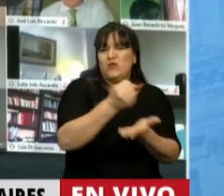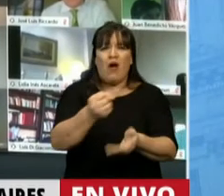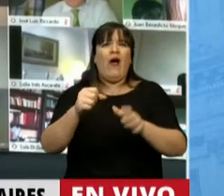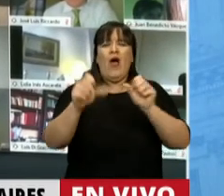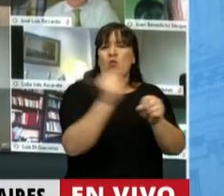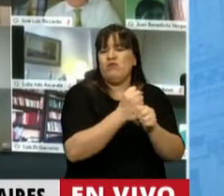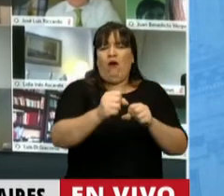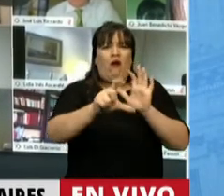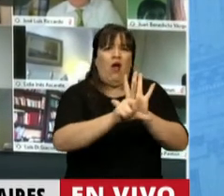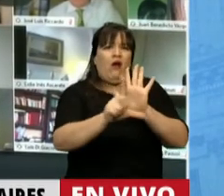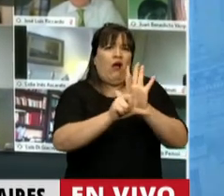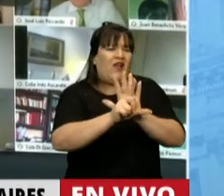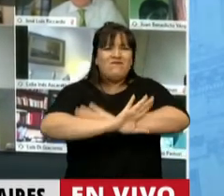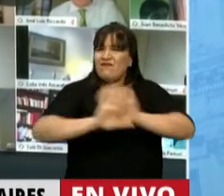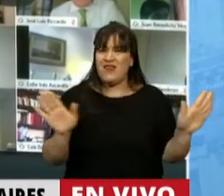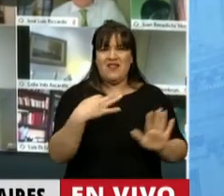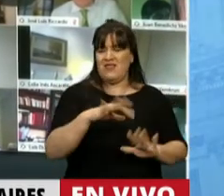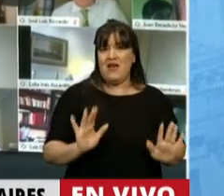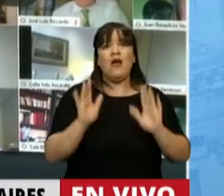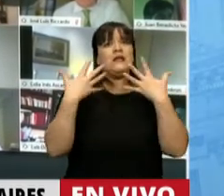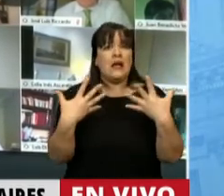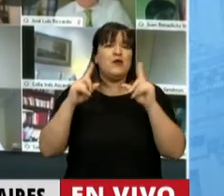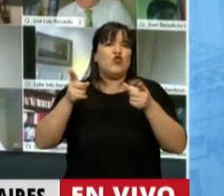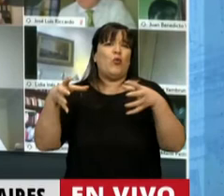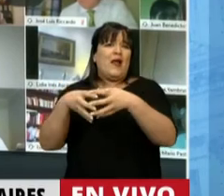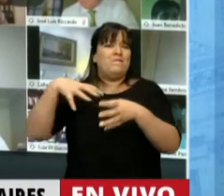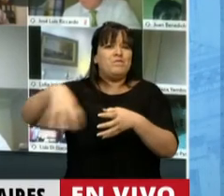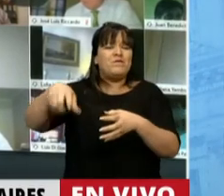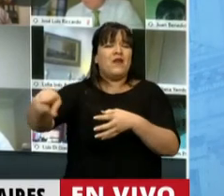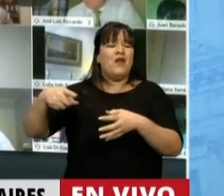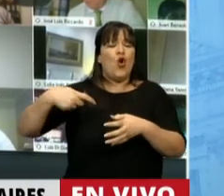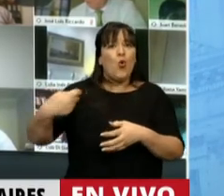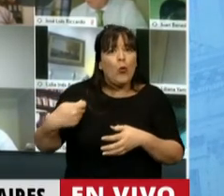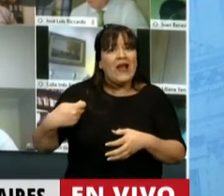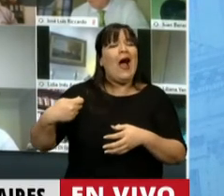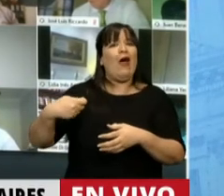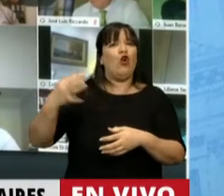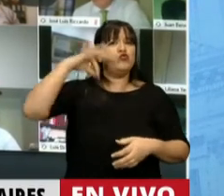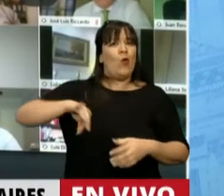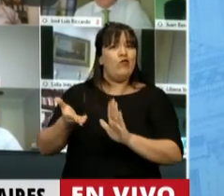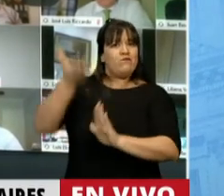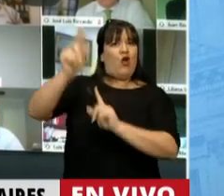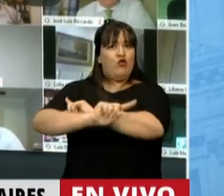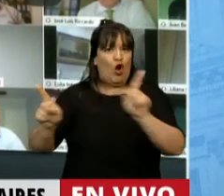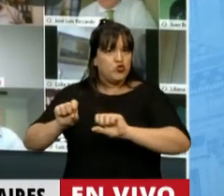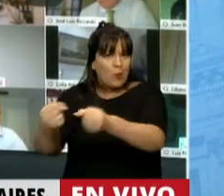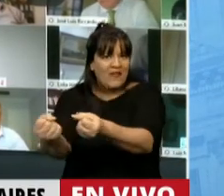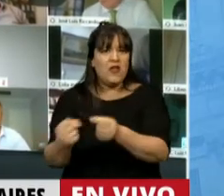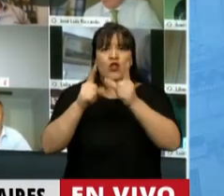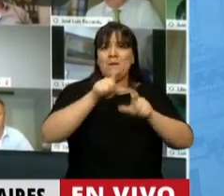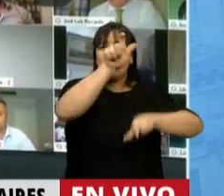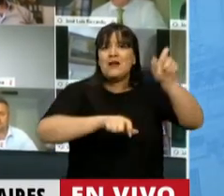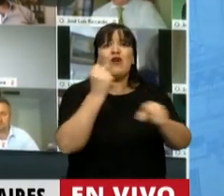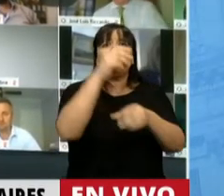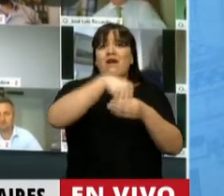ley, tras ley, tras ley, tras ley. Y por supuesto, para los jubilados, suspensión de la movilidad jubilatoria. Para los trabajadores, despido,